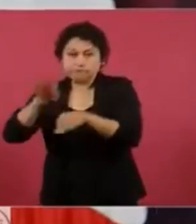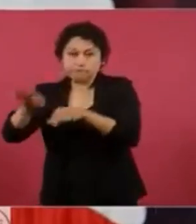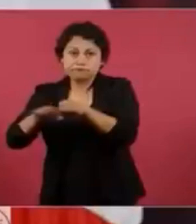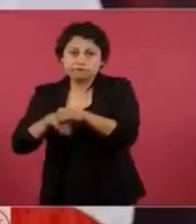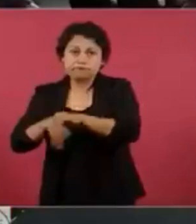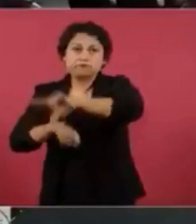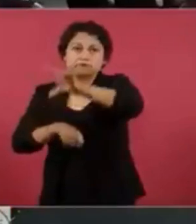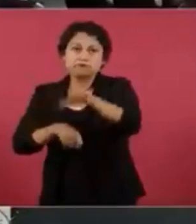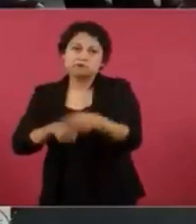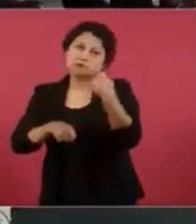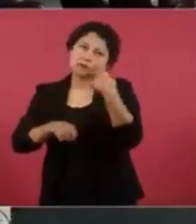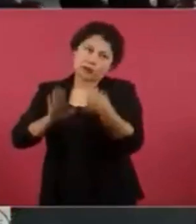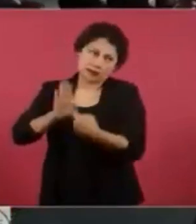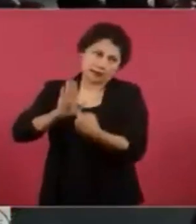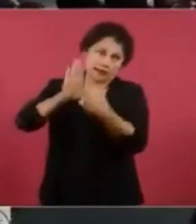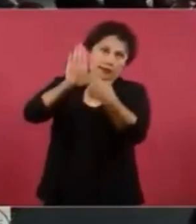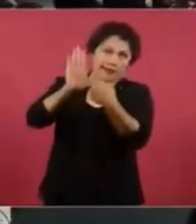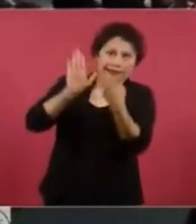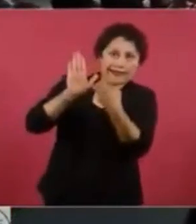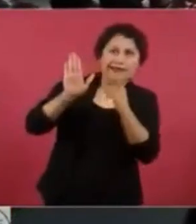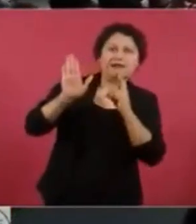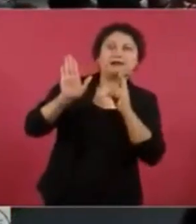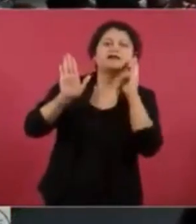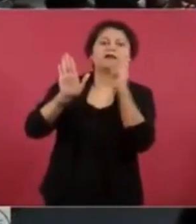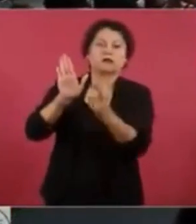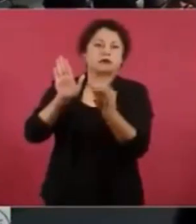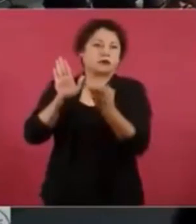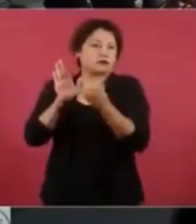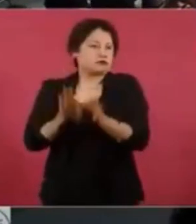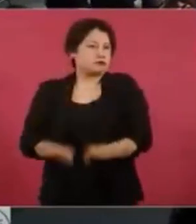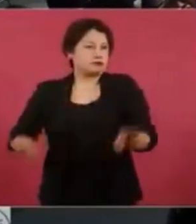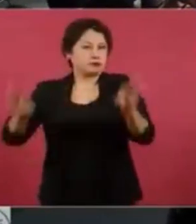Pongan de favor, Jesús,